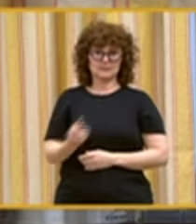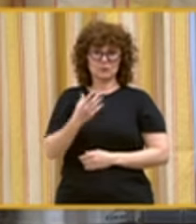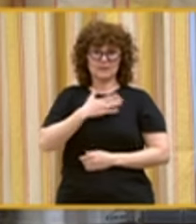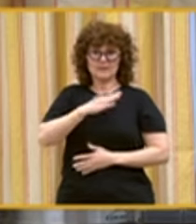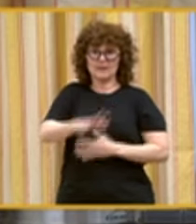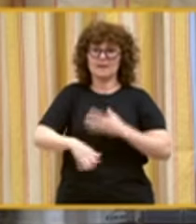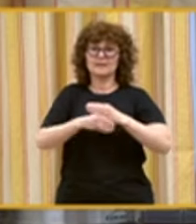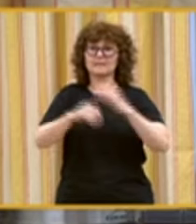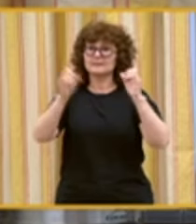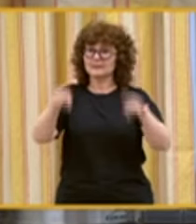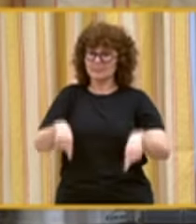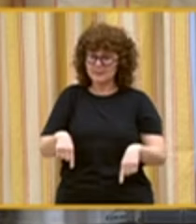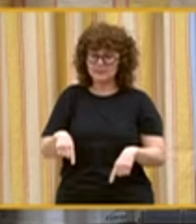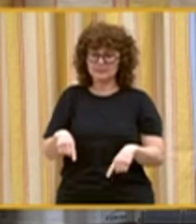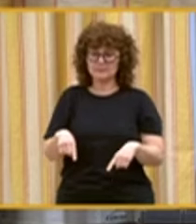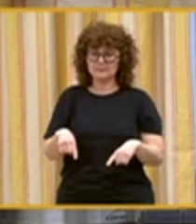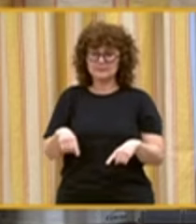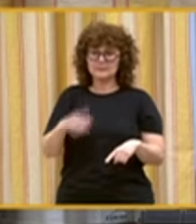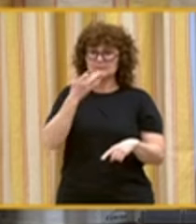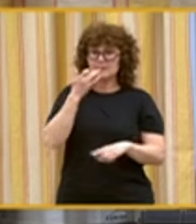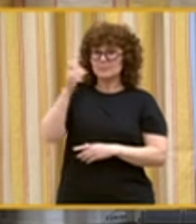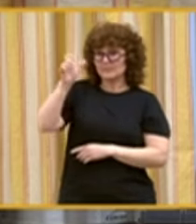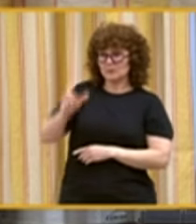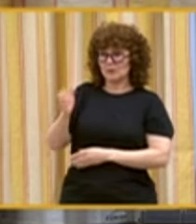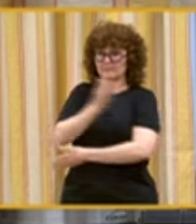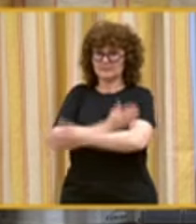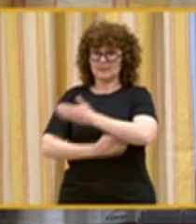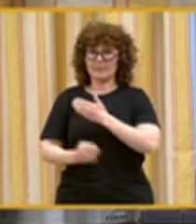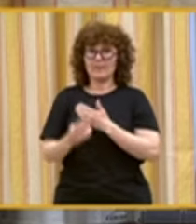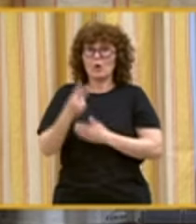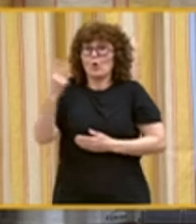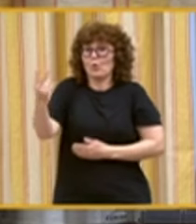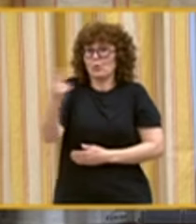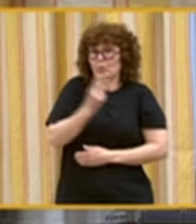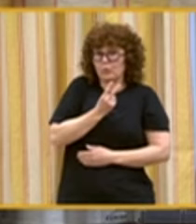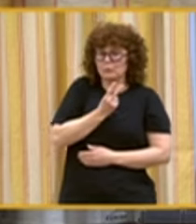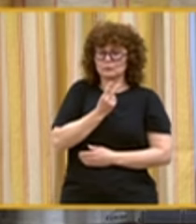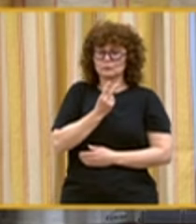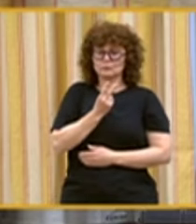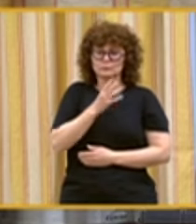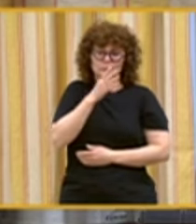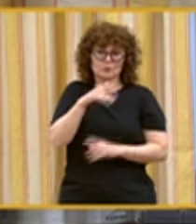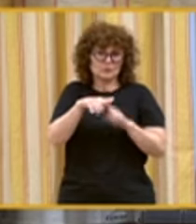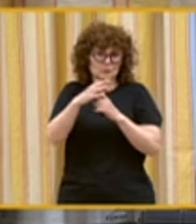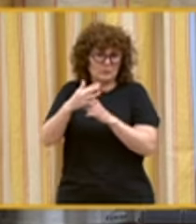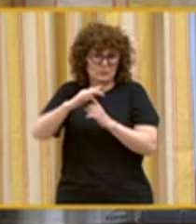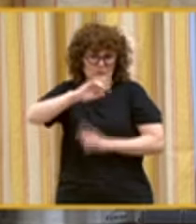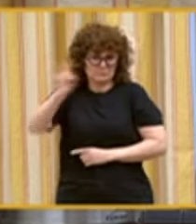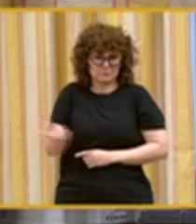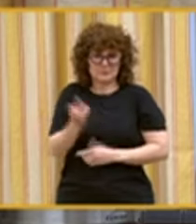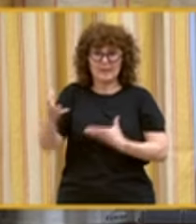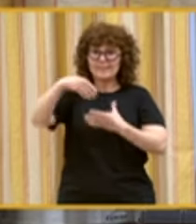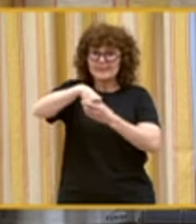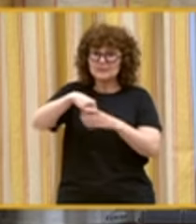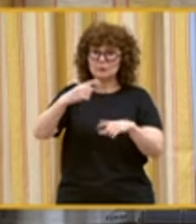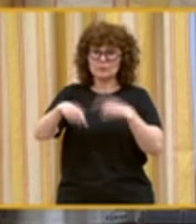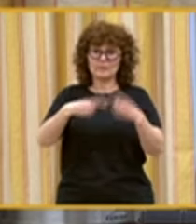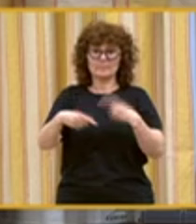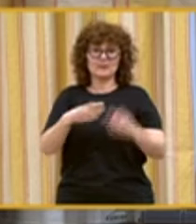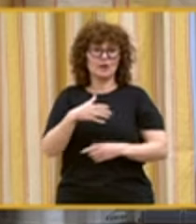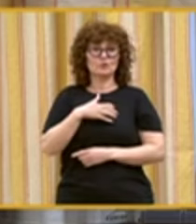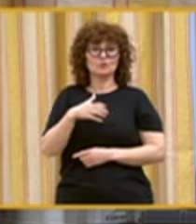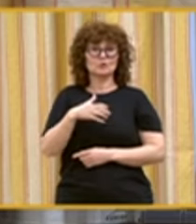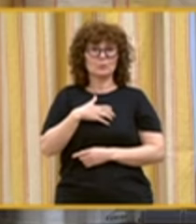añadir también que cuando hay una persona con discapacidad o dos, los supuestos son múltiples en una familia, no se puede